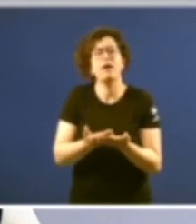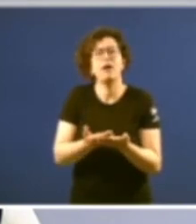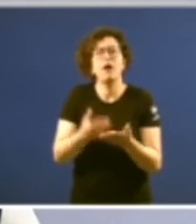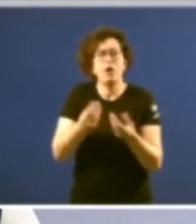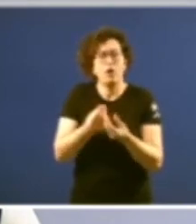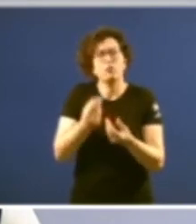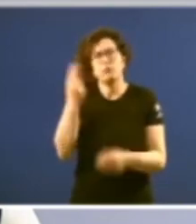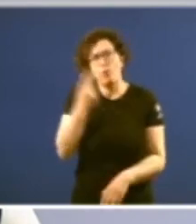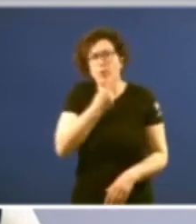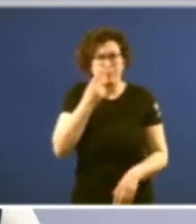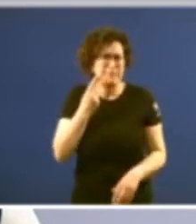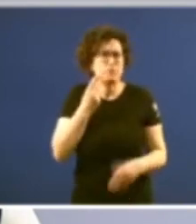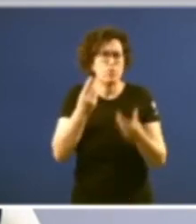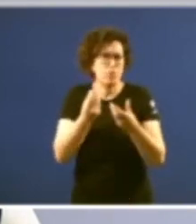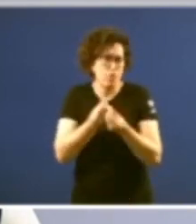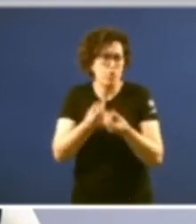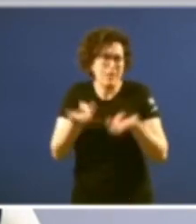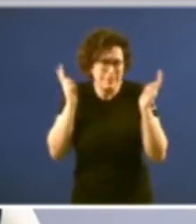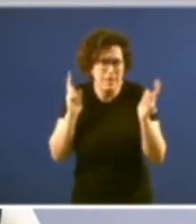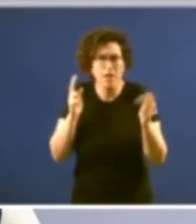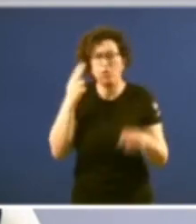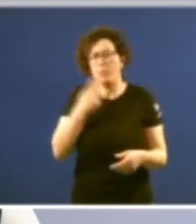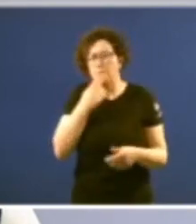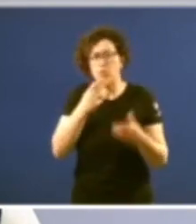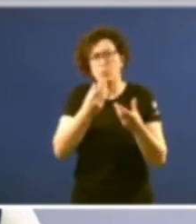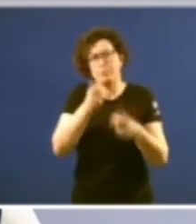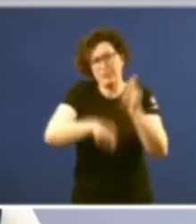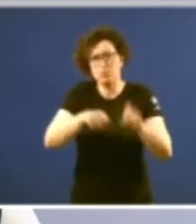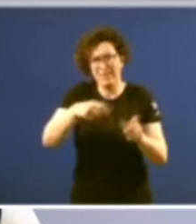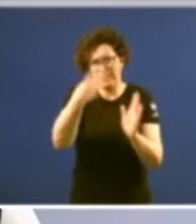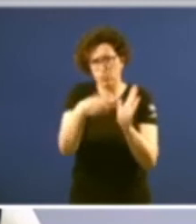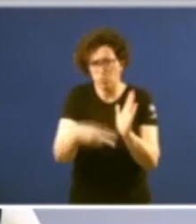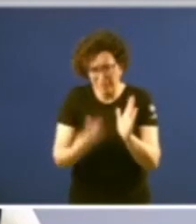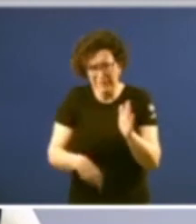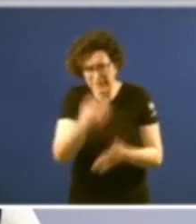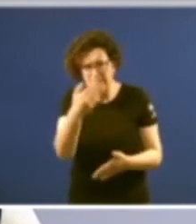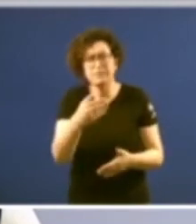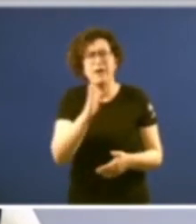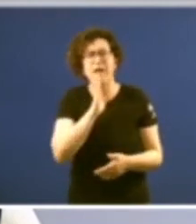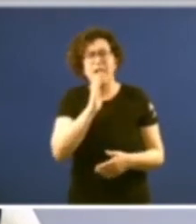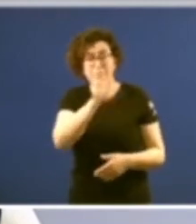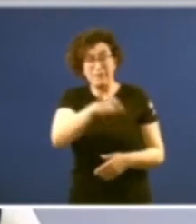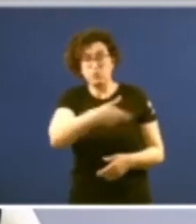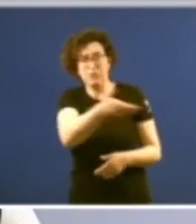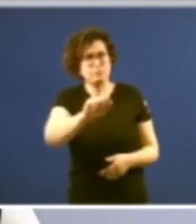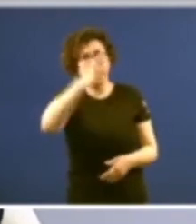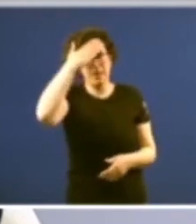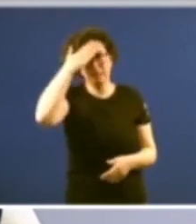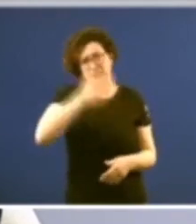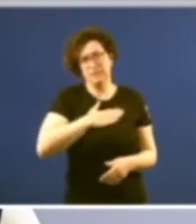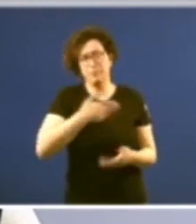compromiso coa liberdade compromiso cos lectores que son as persoas para nos as máis importantes